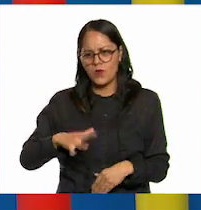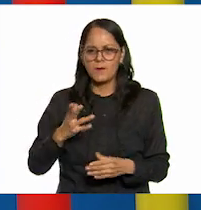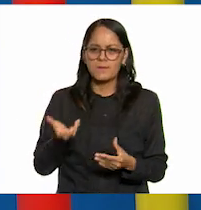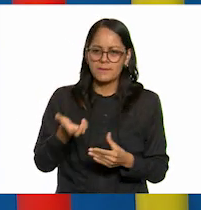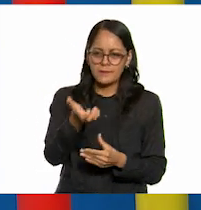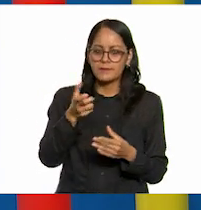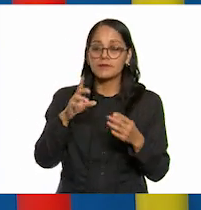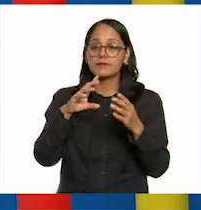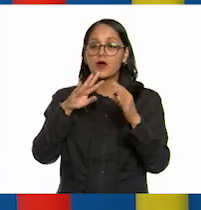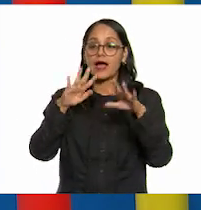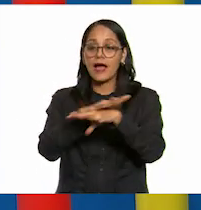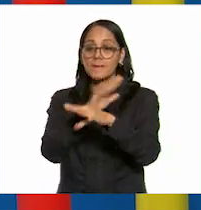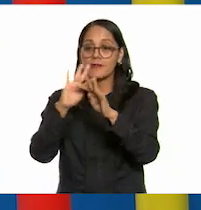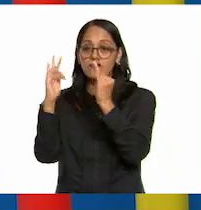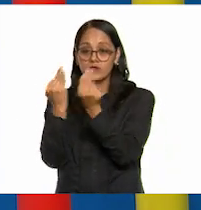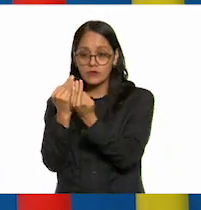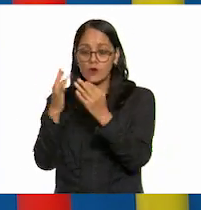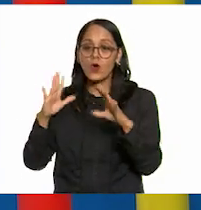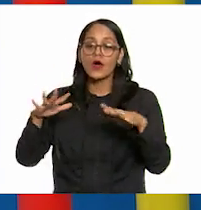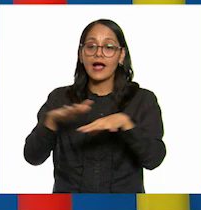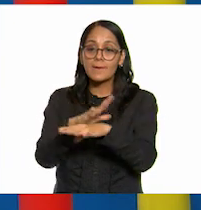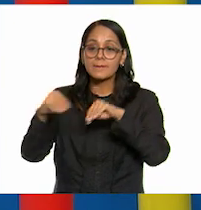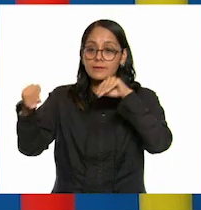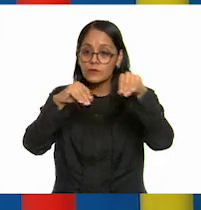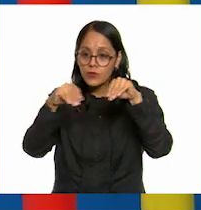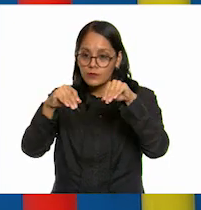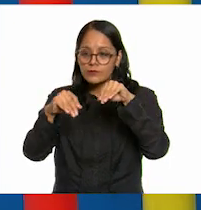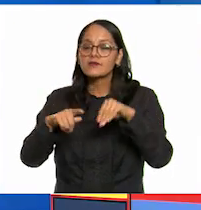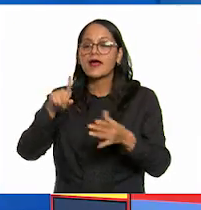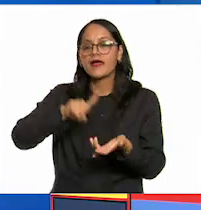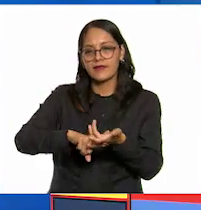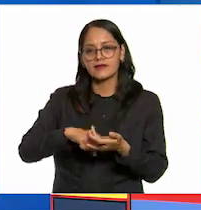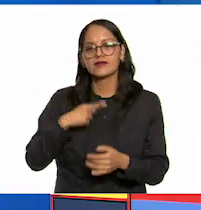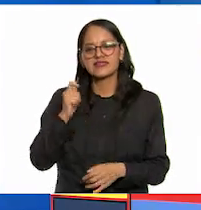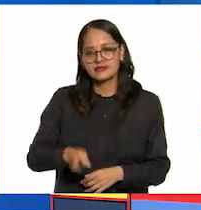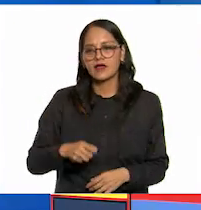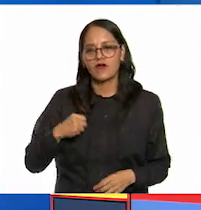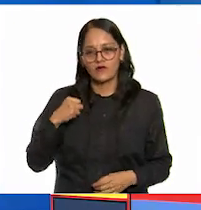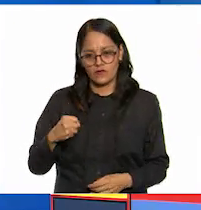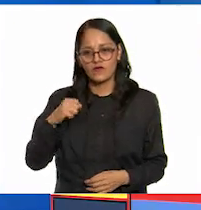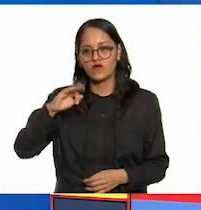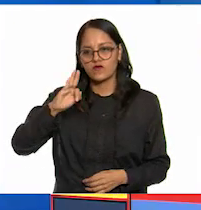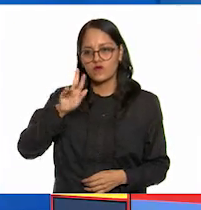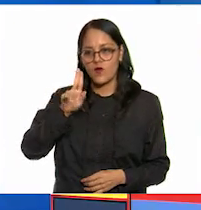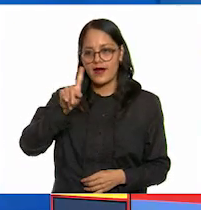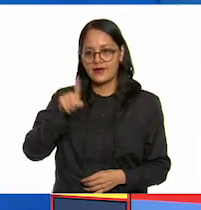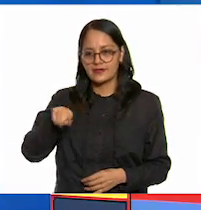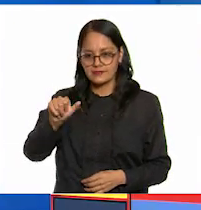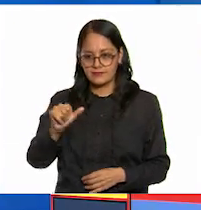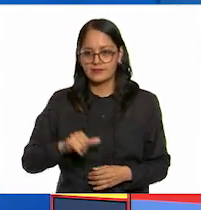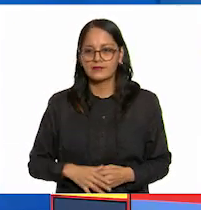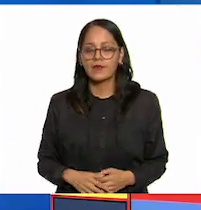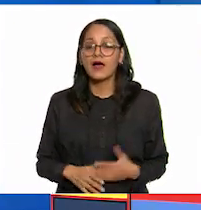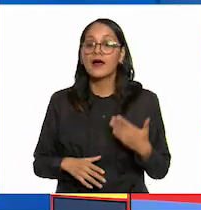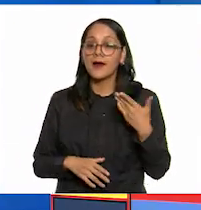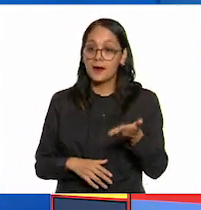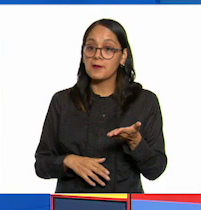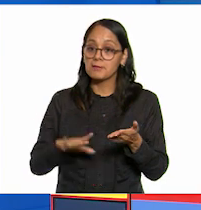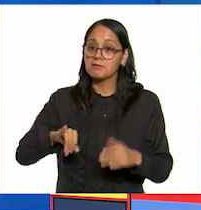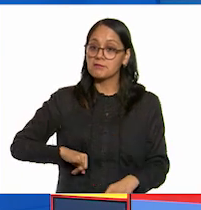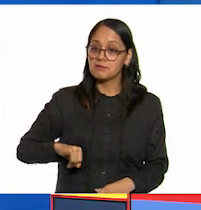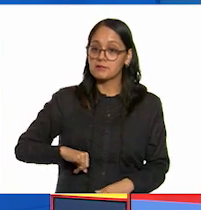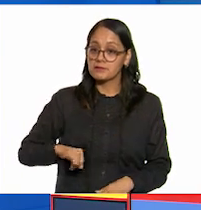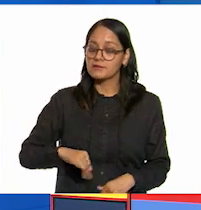reposo de balón o la pelota son una fuerza entiendo que bueno esto es muy muy interesante